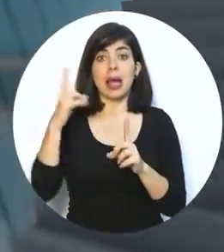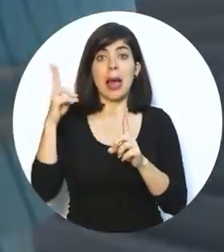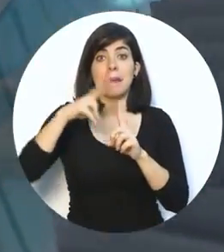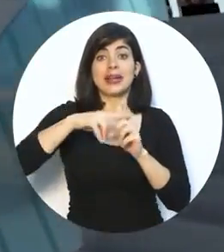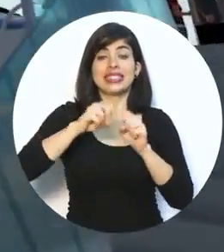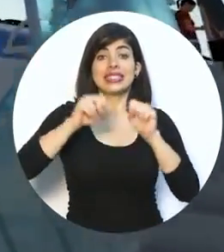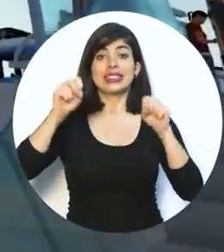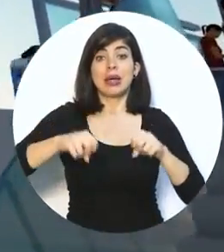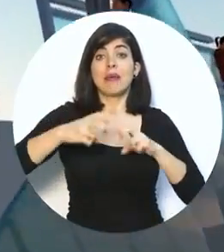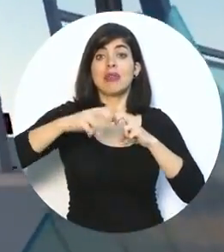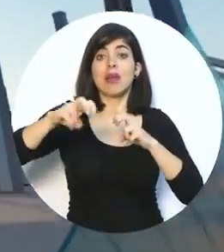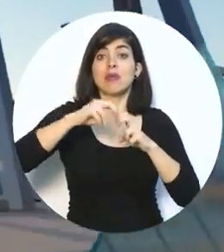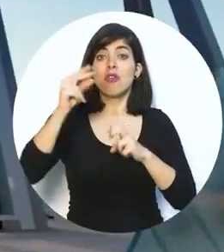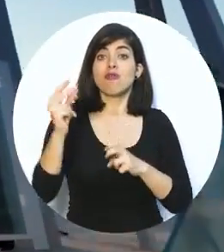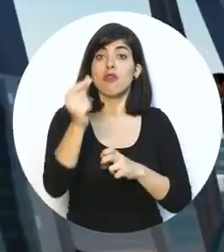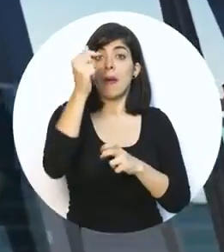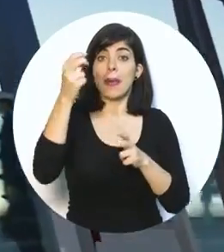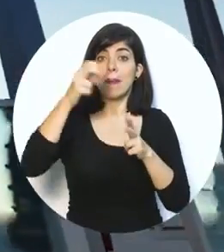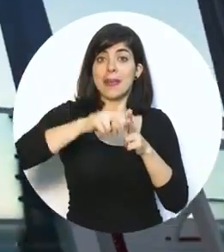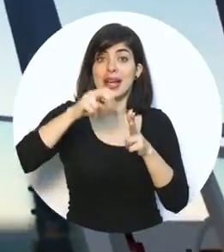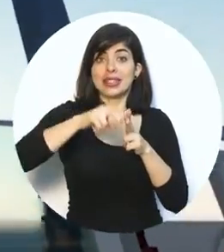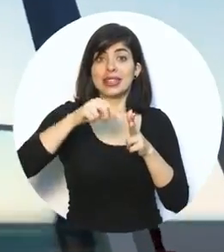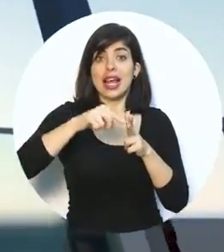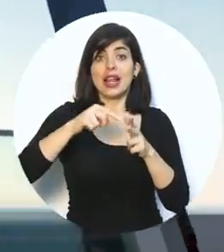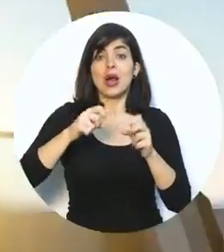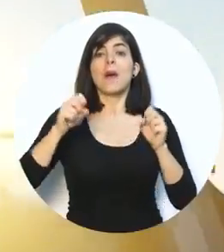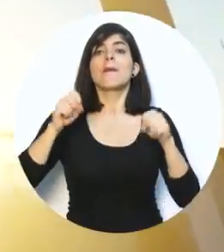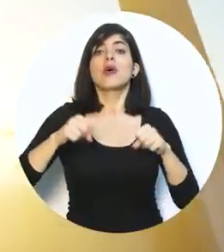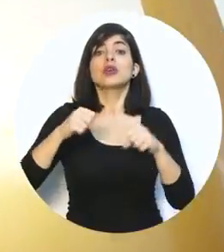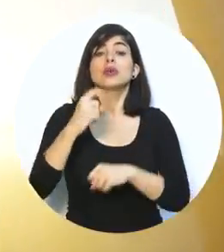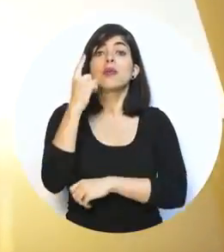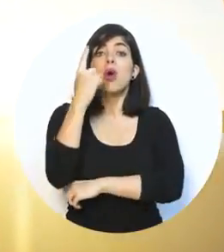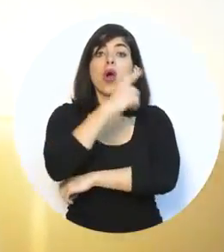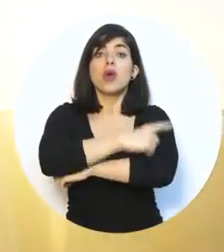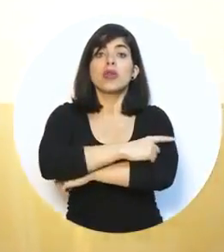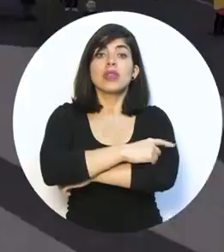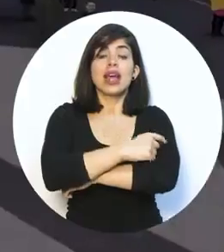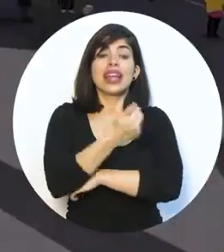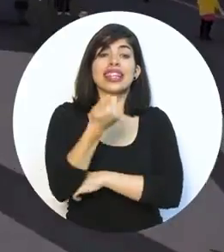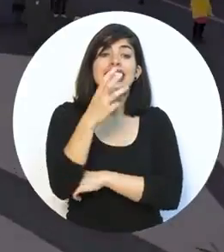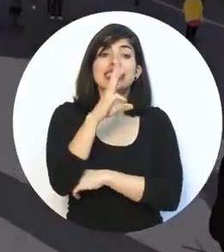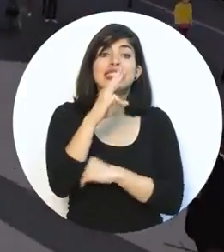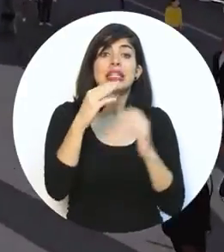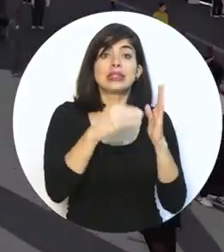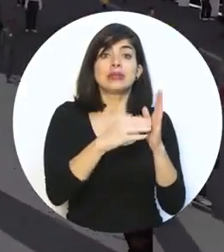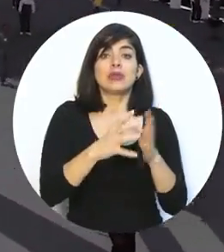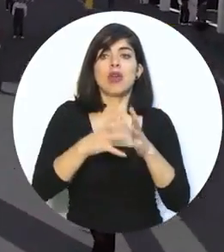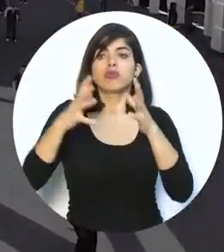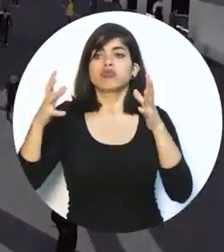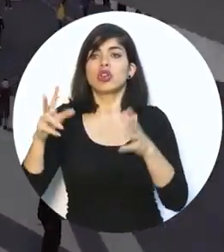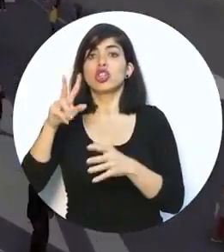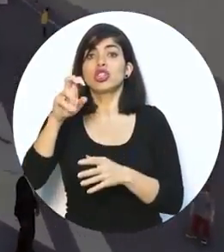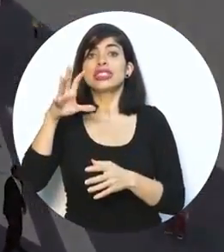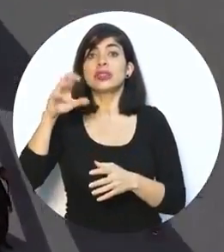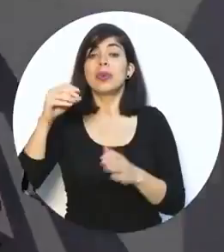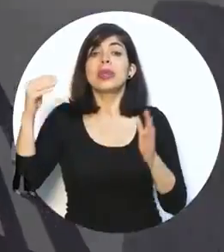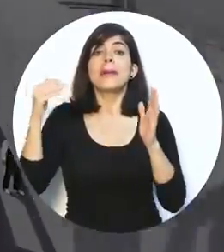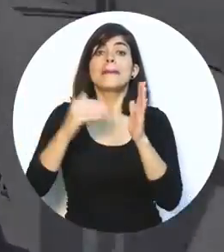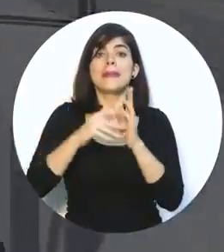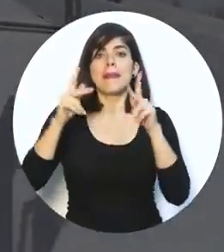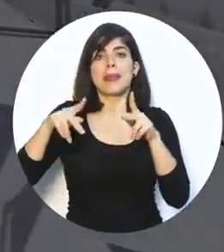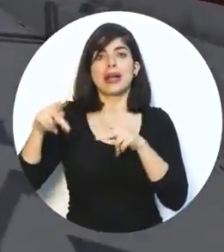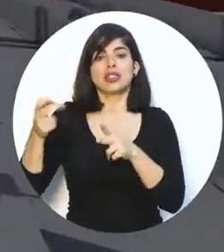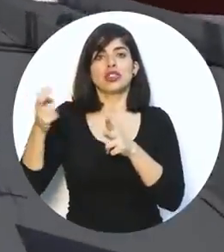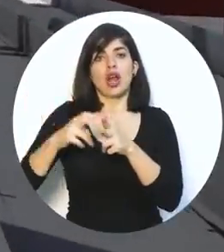Con la implementación del sistema de transporte rápido de pasajeros, la capacidad diaria aumentará de 16 mil a 250